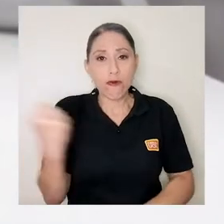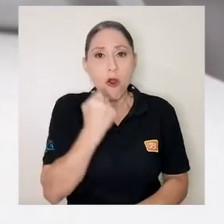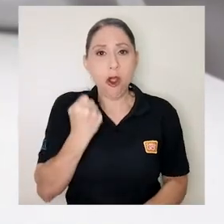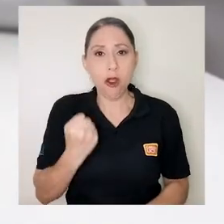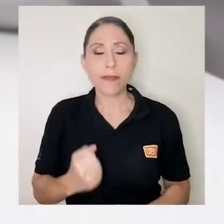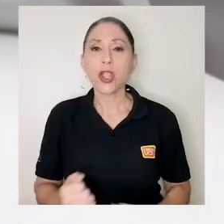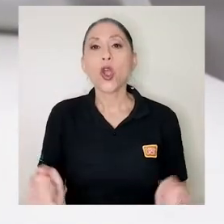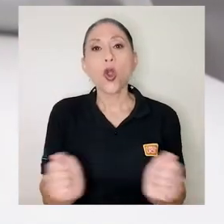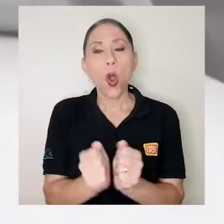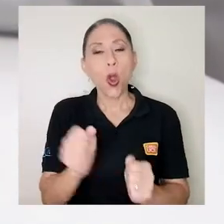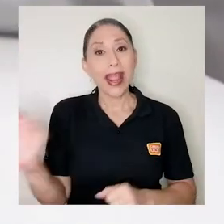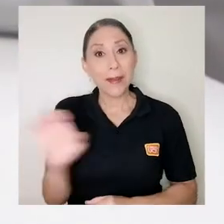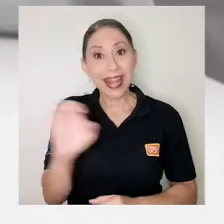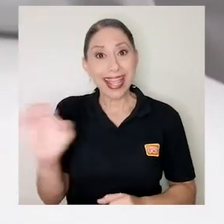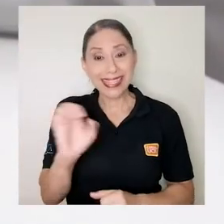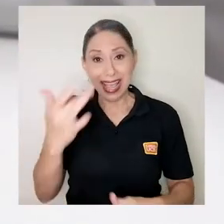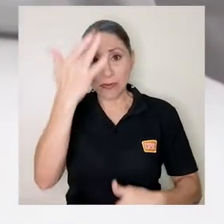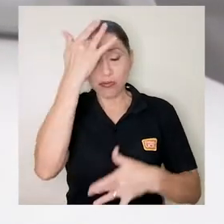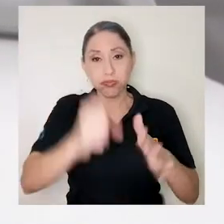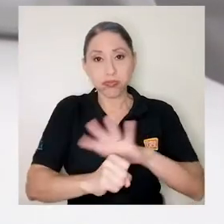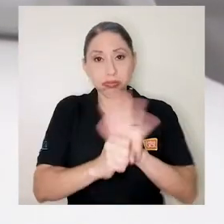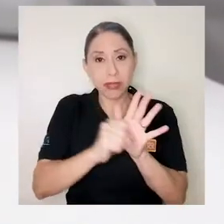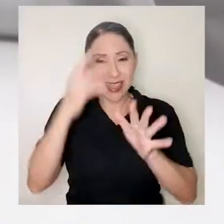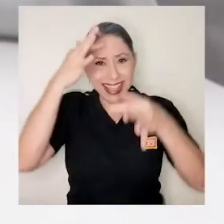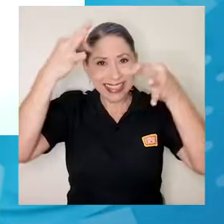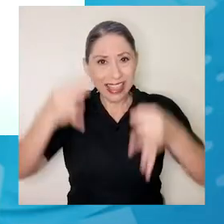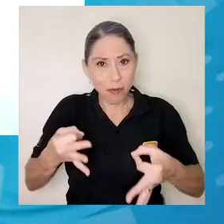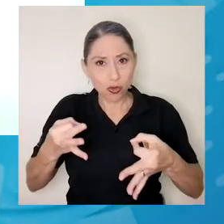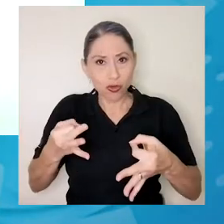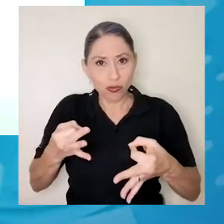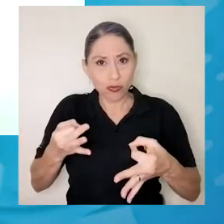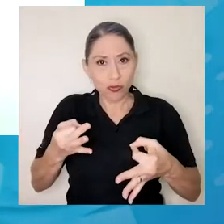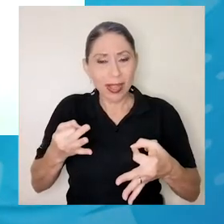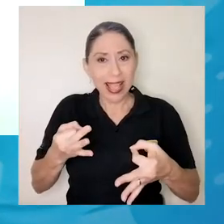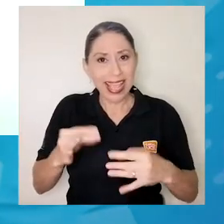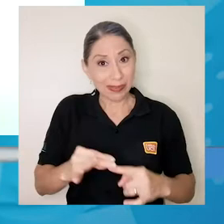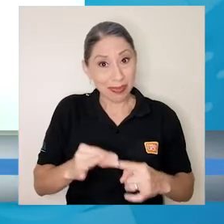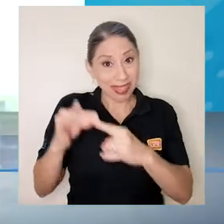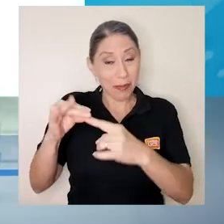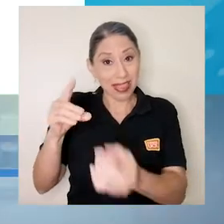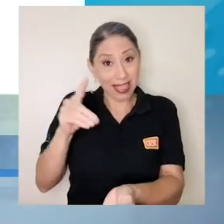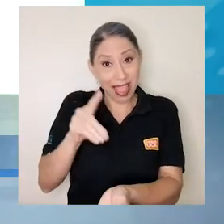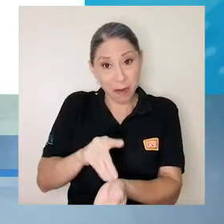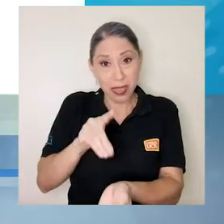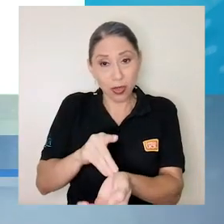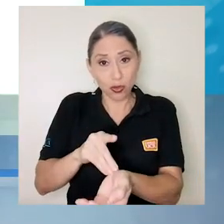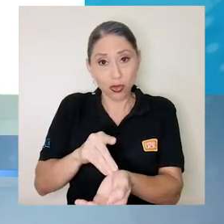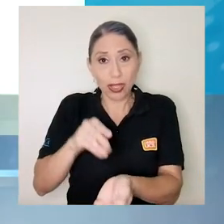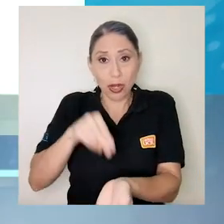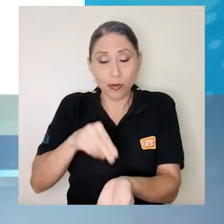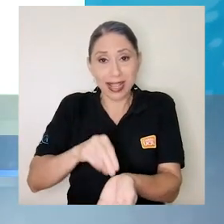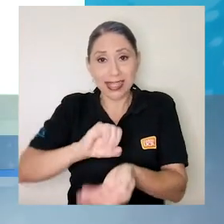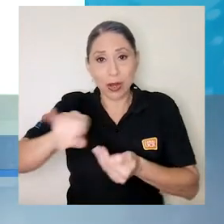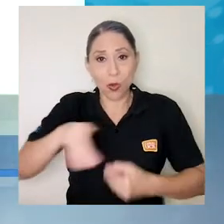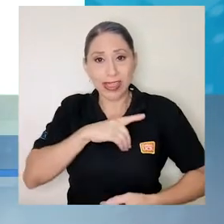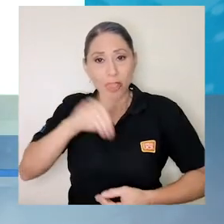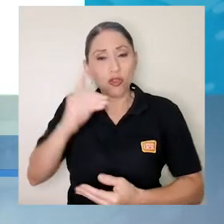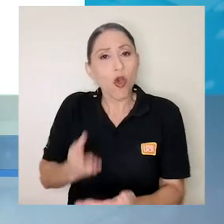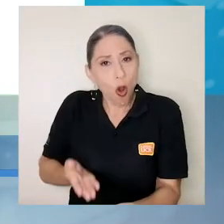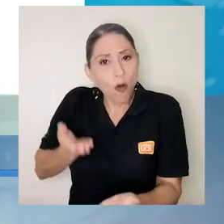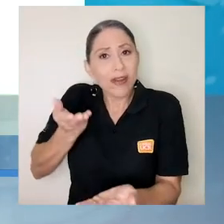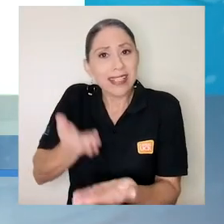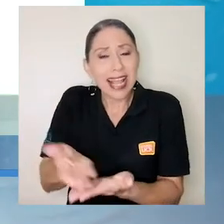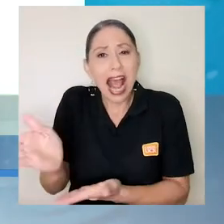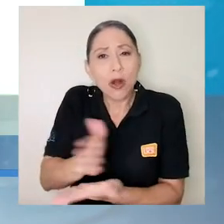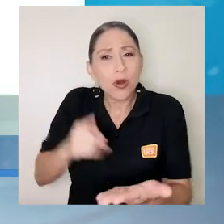Por la emergencia de la pandemia entonces decidimos empezar a ofrecer especialmente a los médicos del Hospital San Juan de